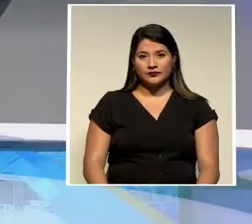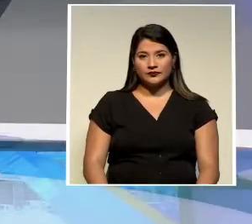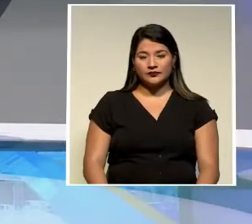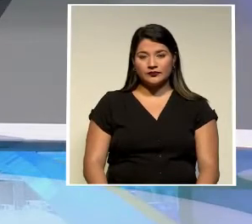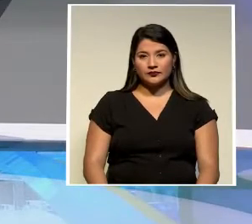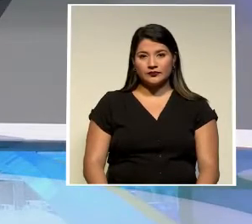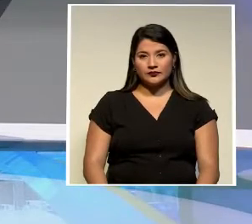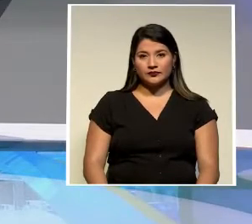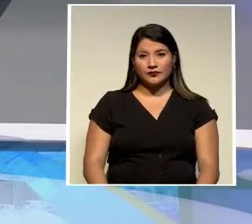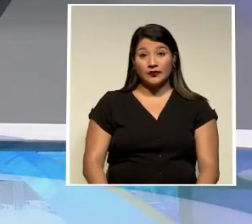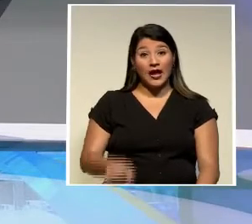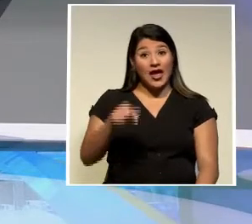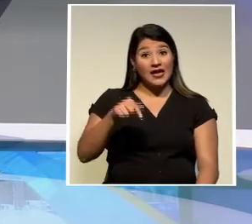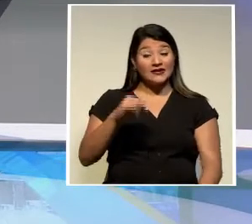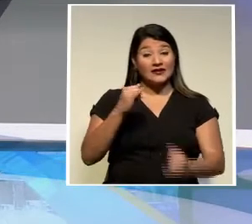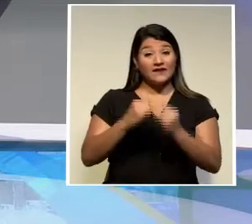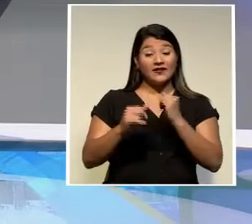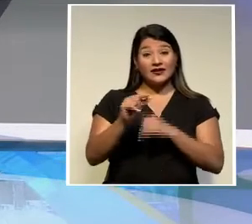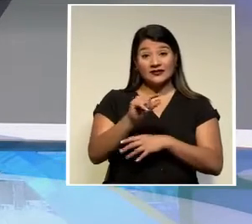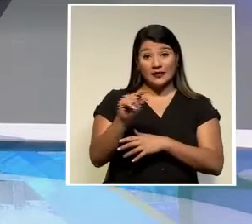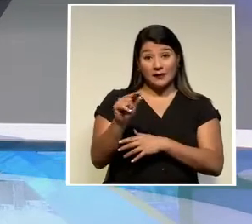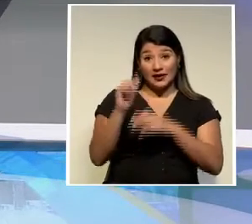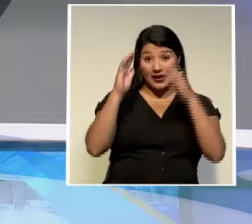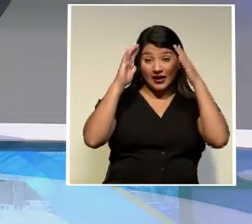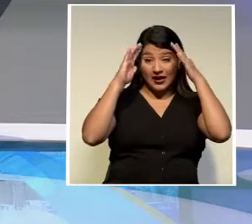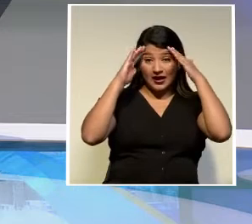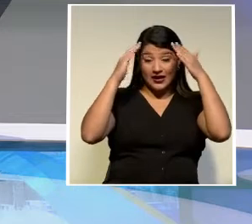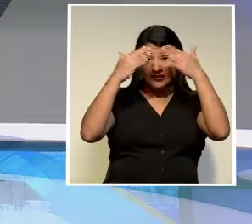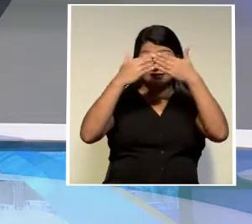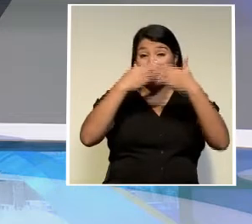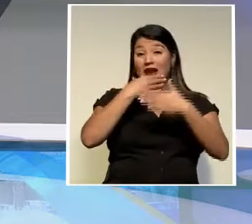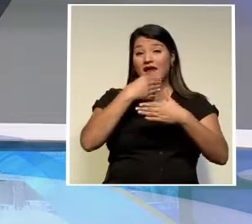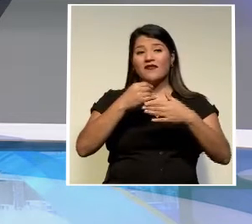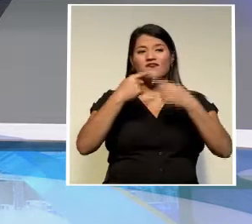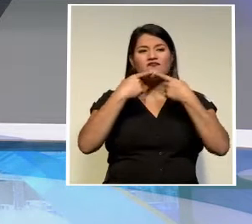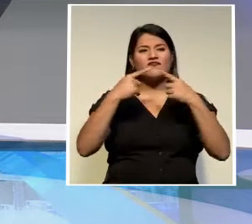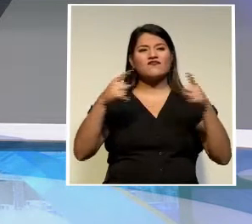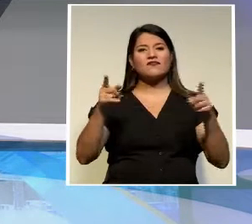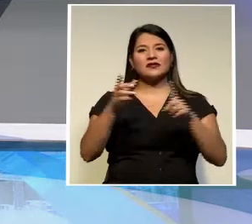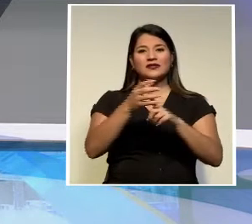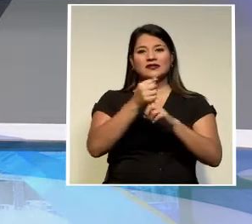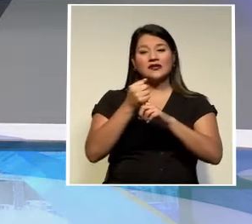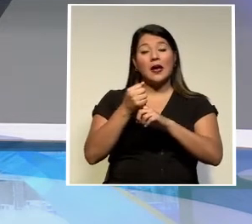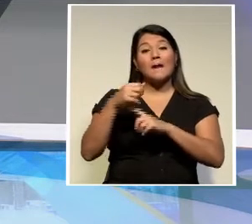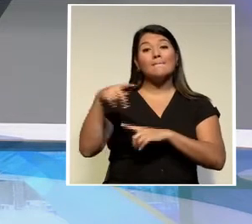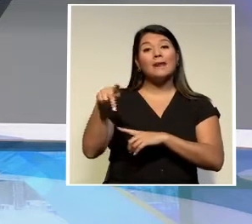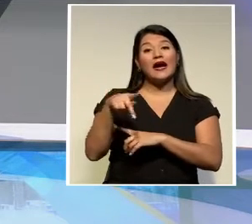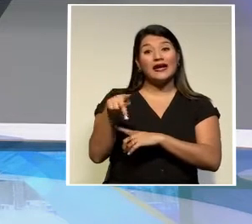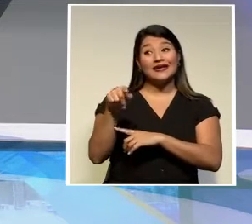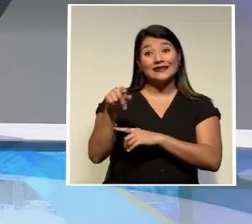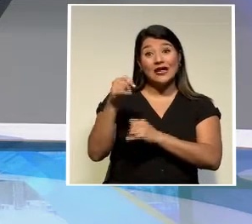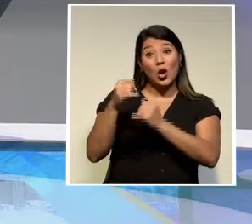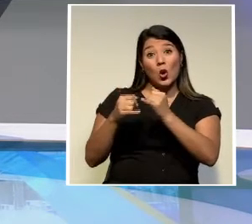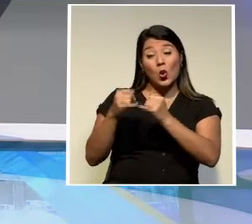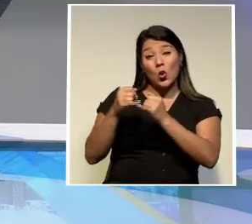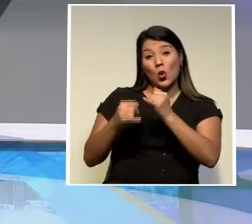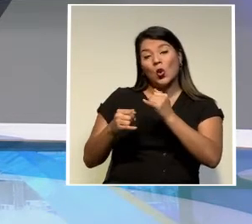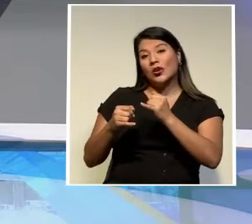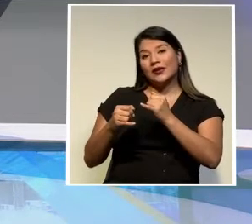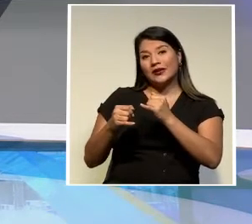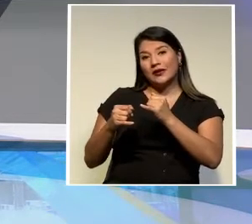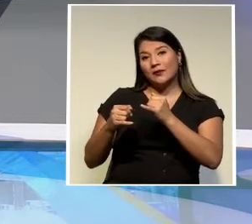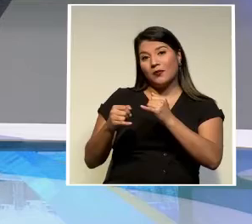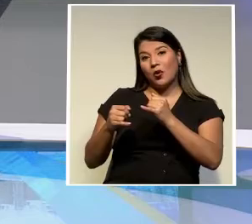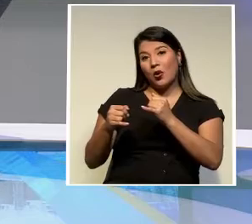Y este fin de semana los talibanes proclamaron la conquista de Panjshir, el último bastión opositor